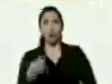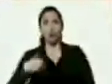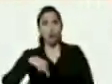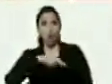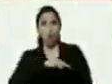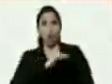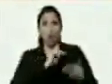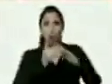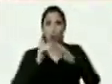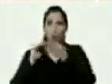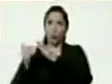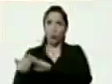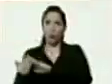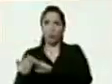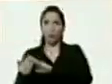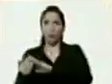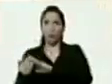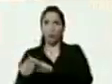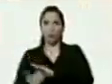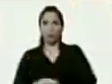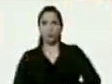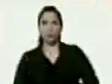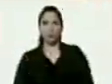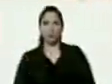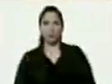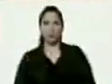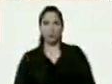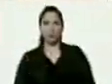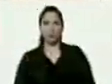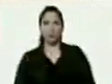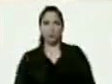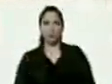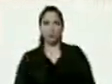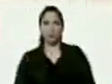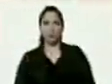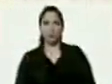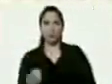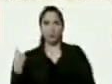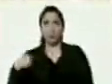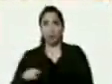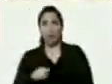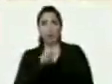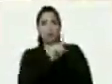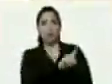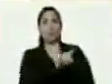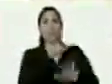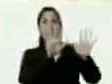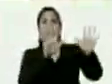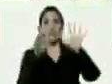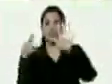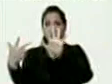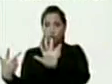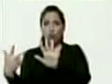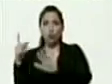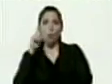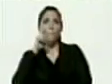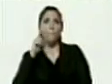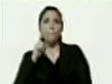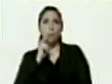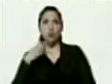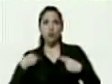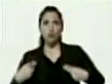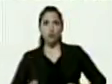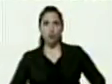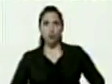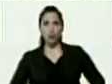el clas juvenil tenemos 118 partos humanizados tenemos